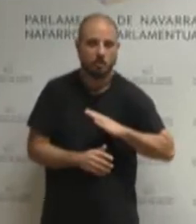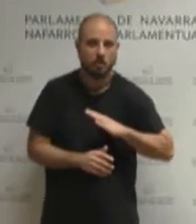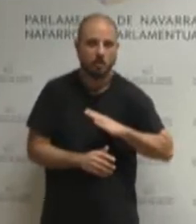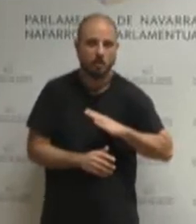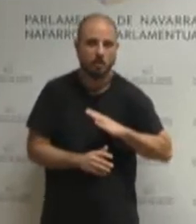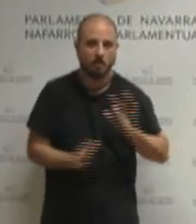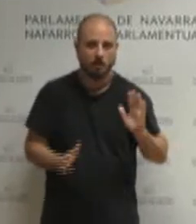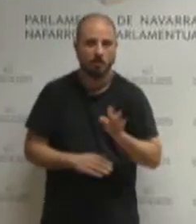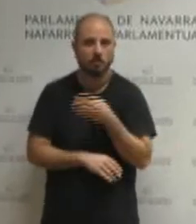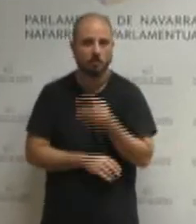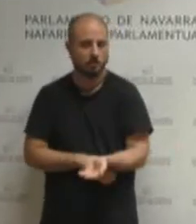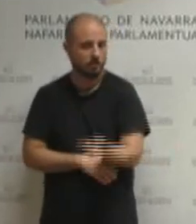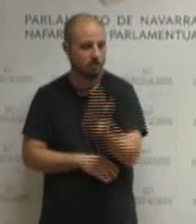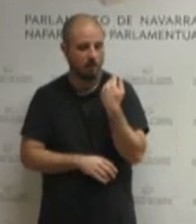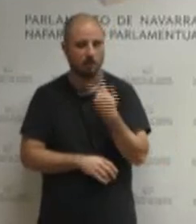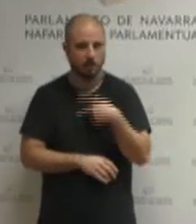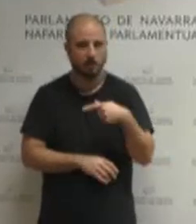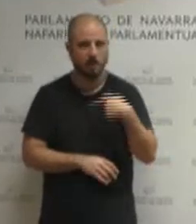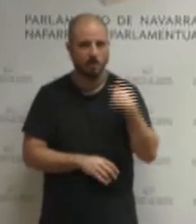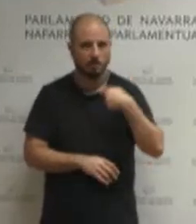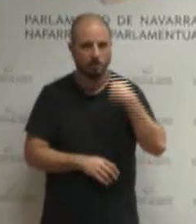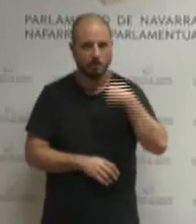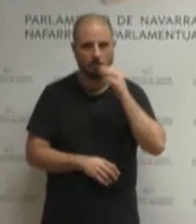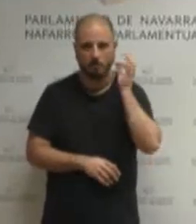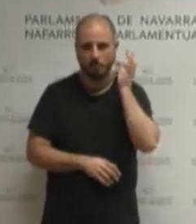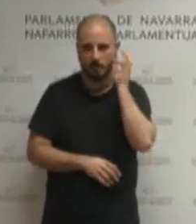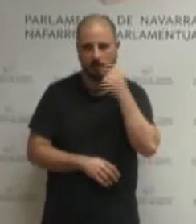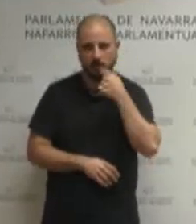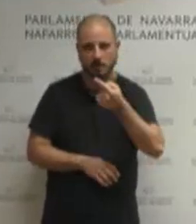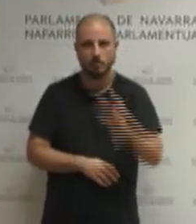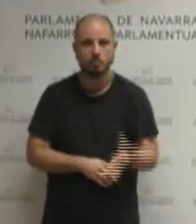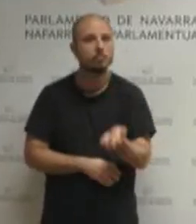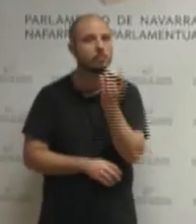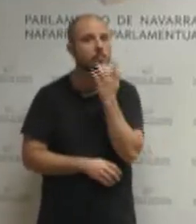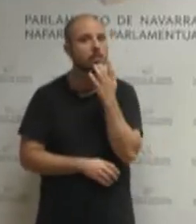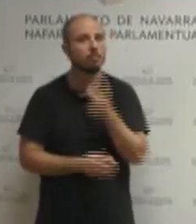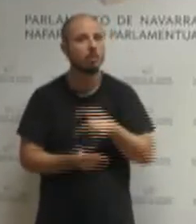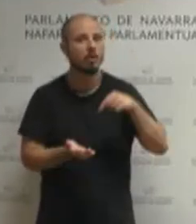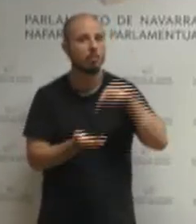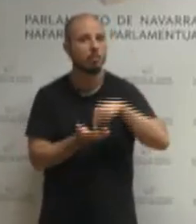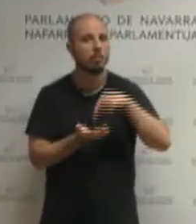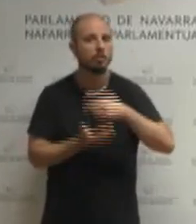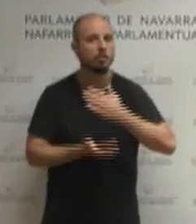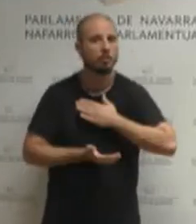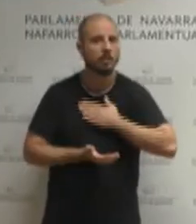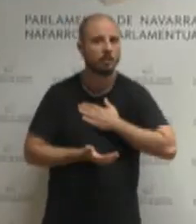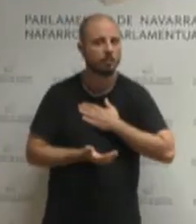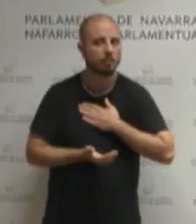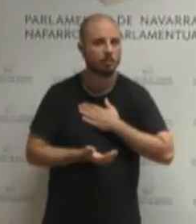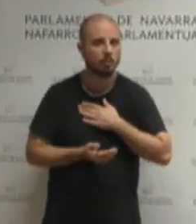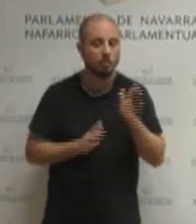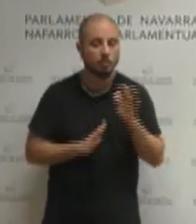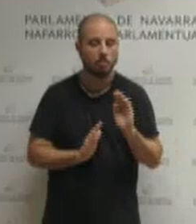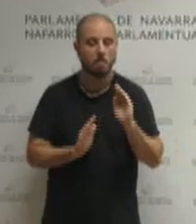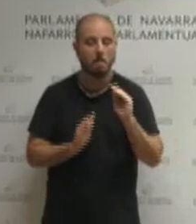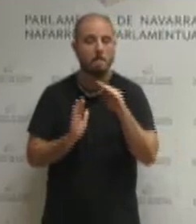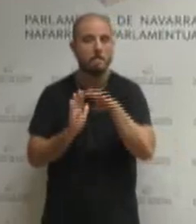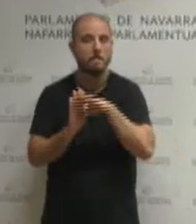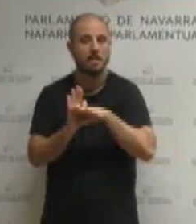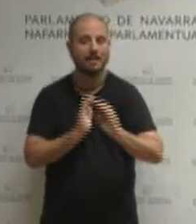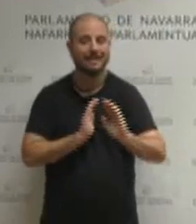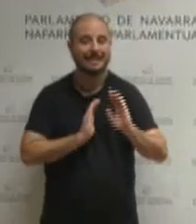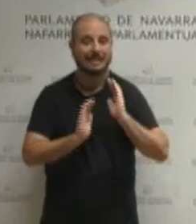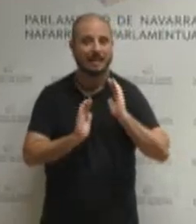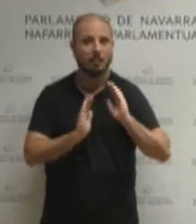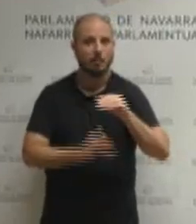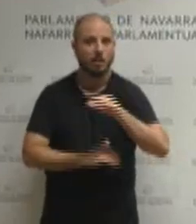la presidenta ha remarcado que son por ejemplo en impuesto de patrimonio medidas temporales y coyunturales